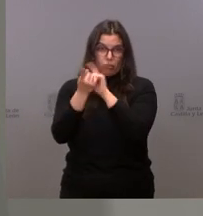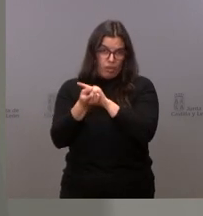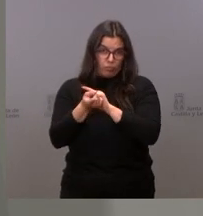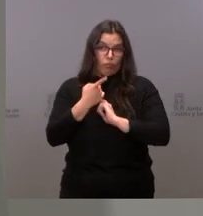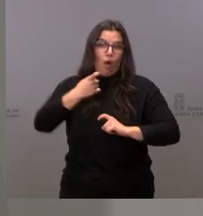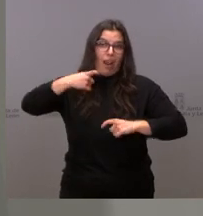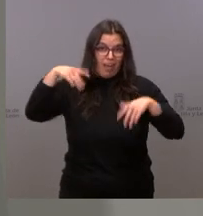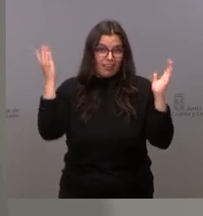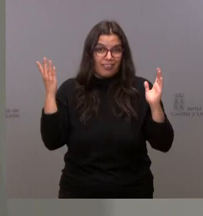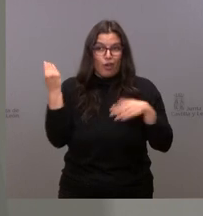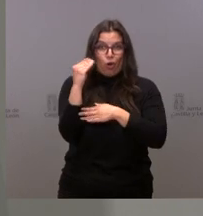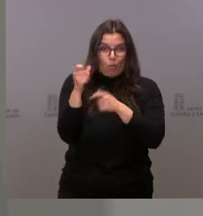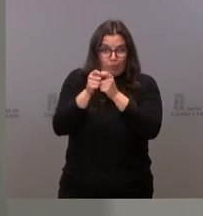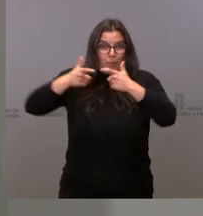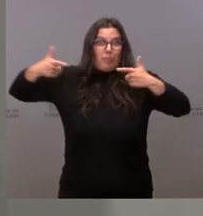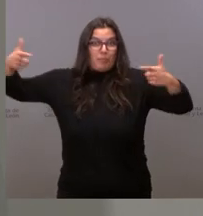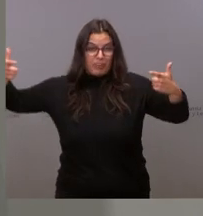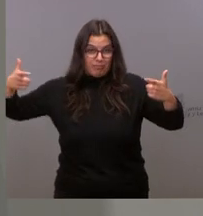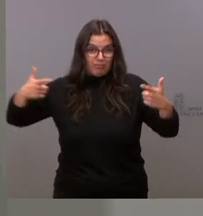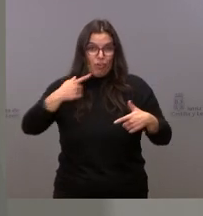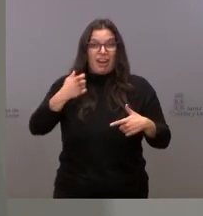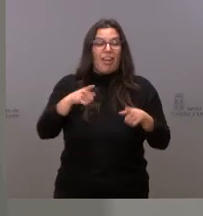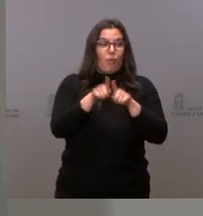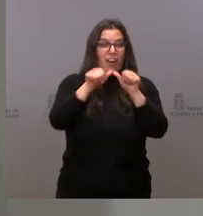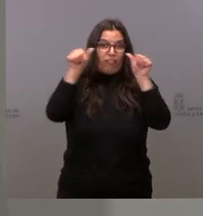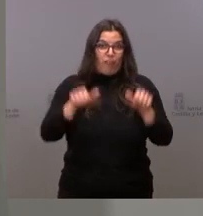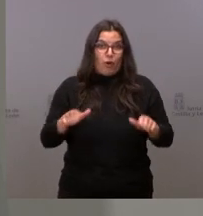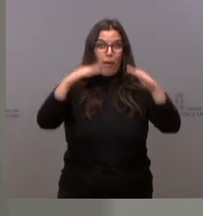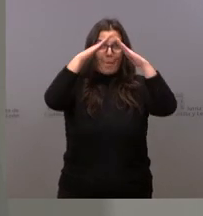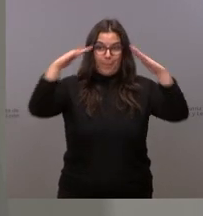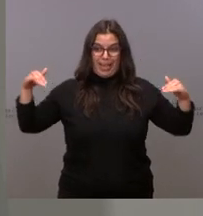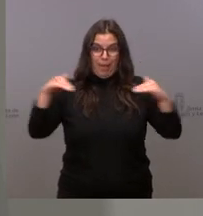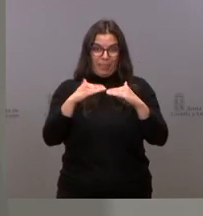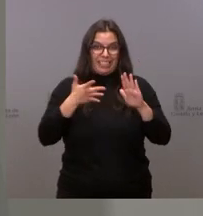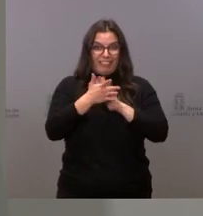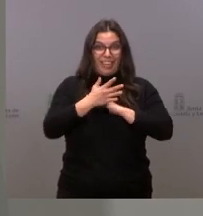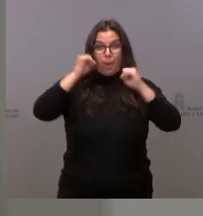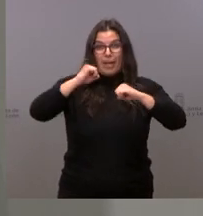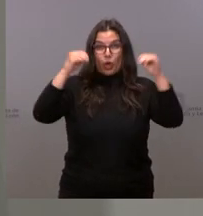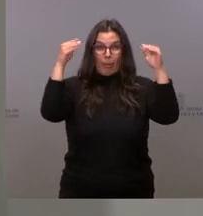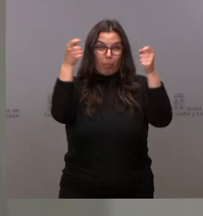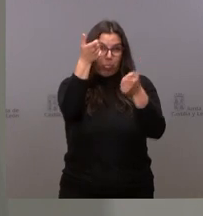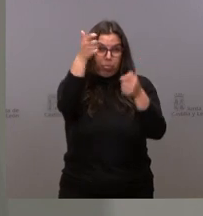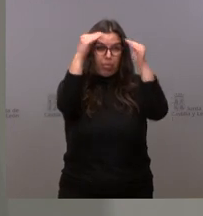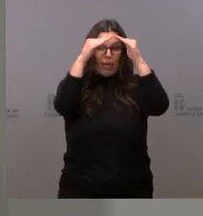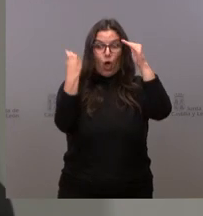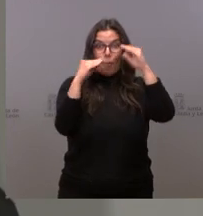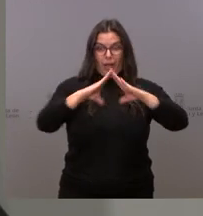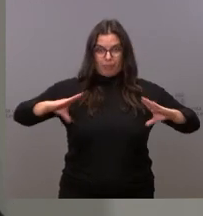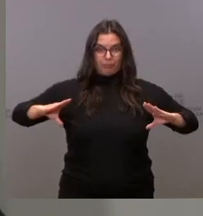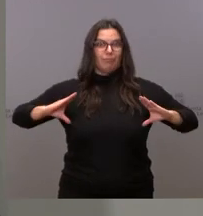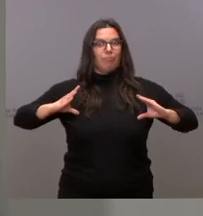gustaría que nuestra pirámide fuera una pirámide, pero cada vez tiene menos pinta de pirámide. Pero sí, vamos a tener recursos